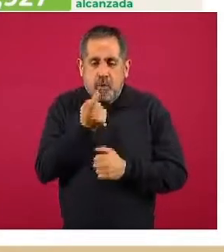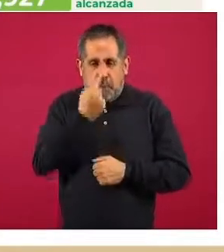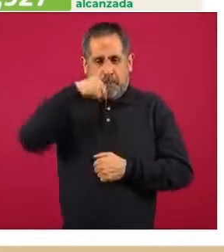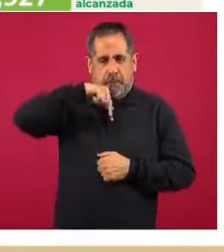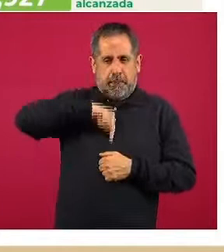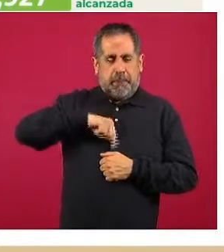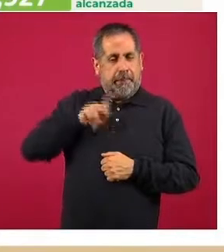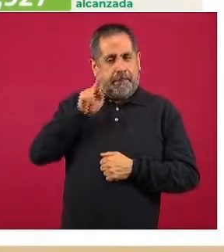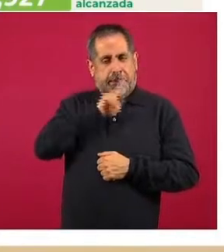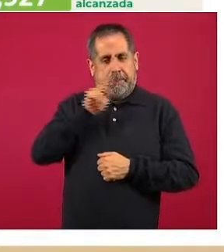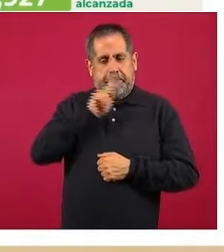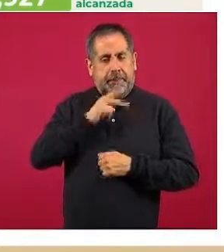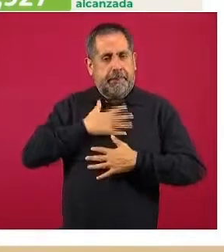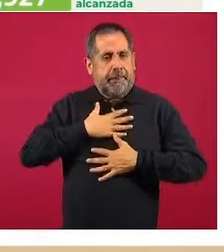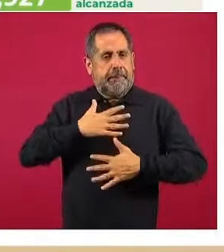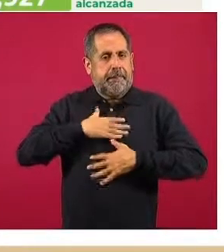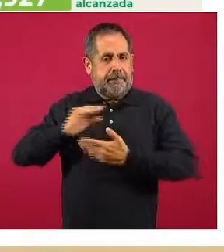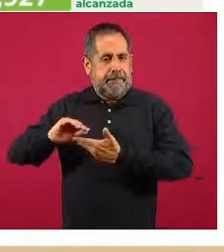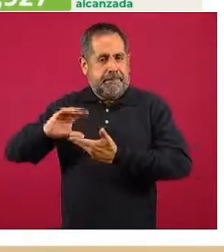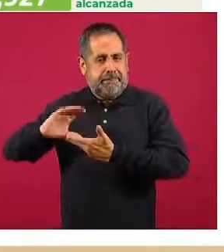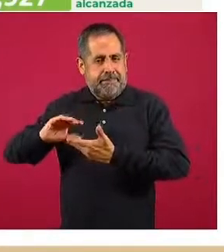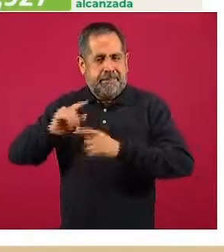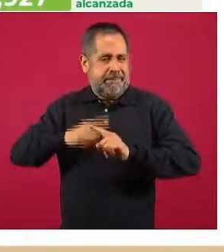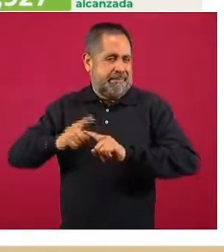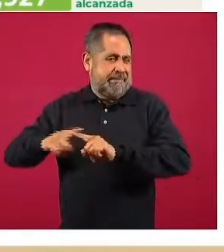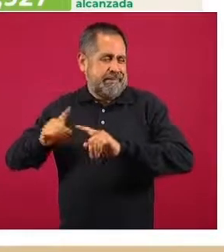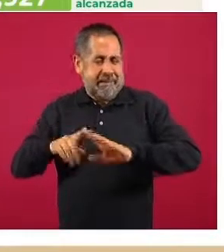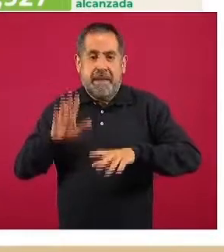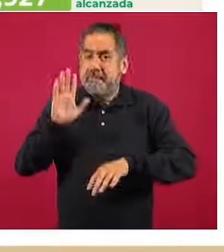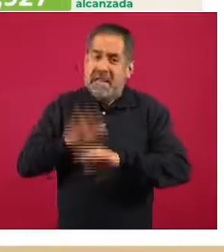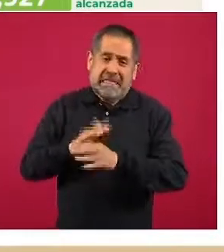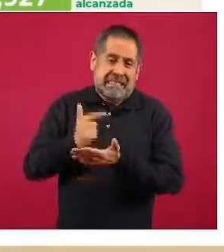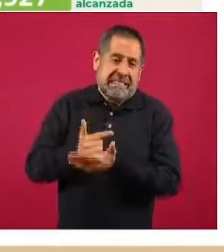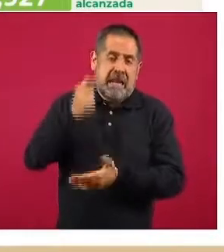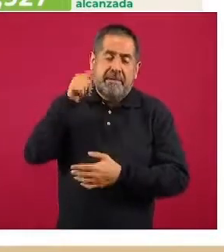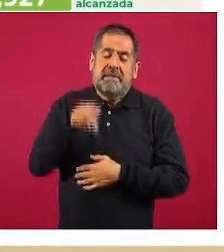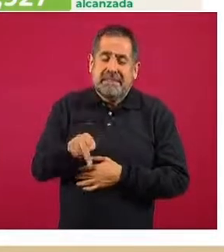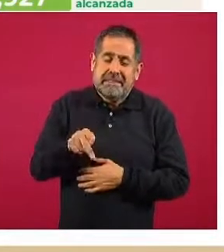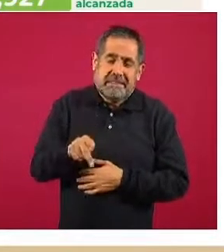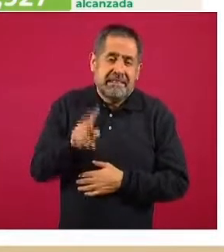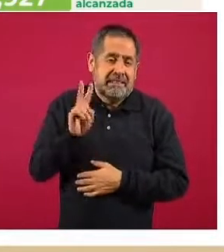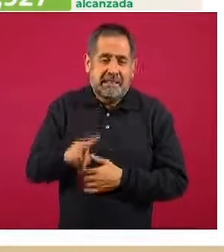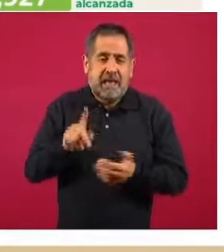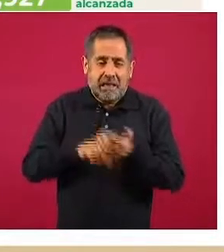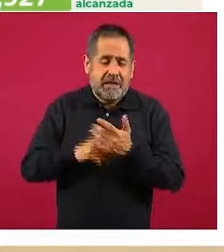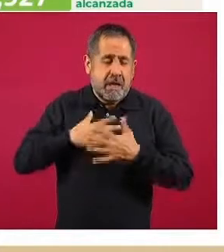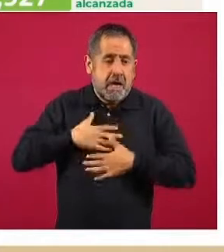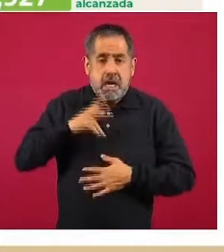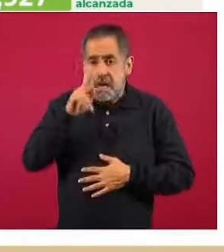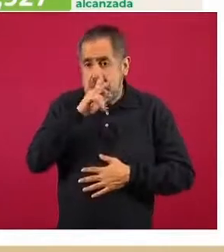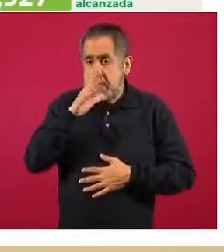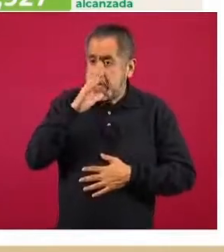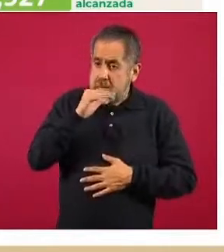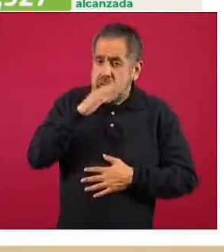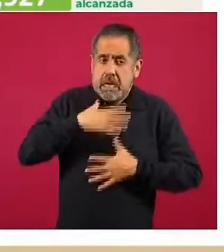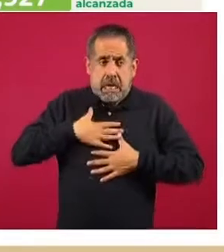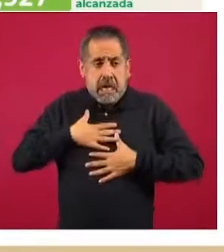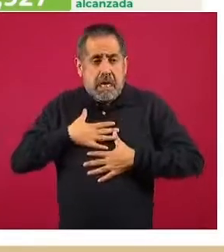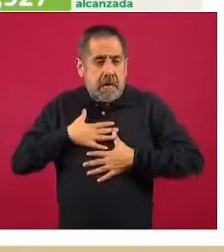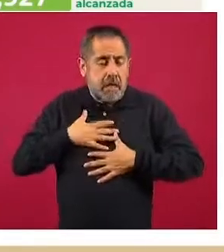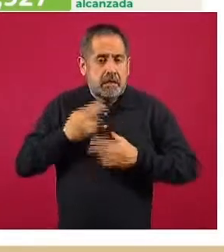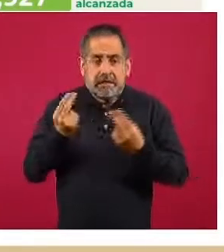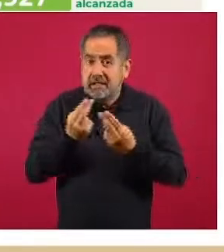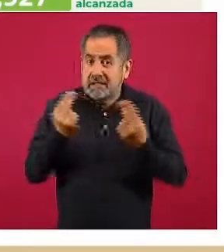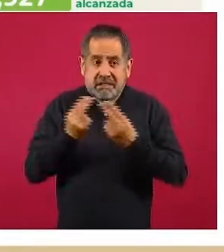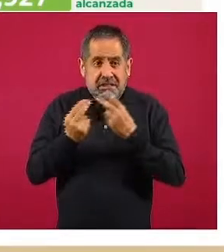su momento se utiliza para los pacientes más críticos, aquellos que lamentablemente llegan a tener falla respiratoria y por lo tanto necesitan